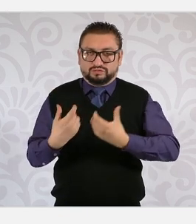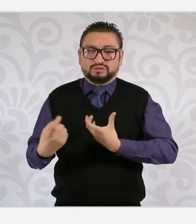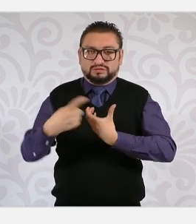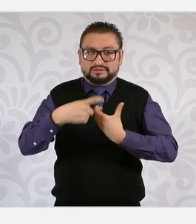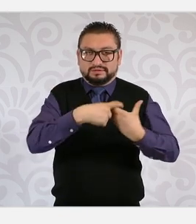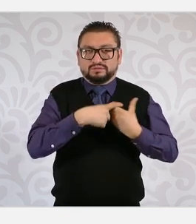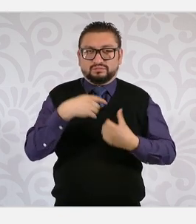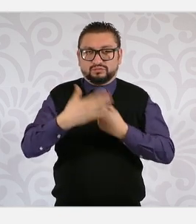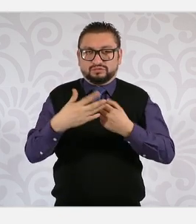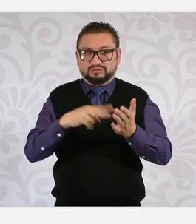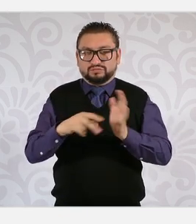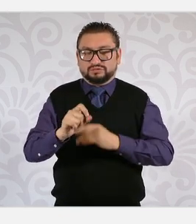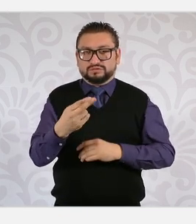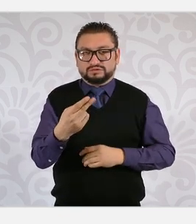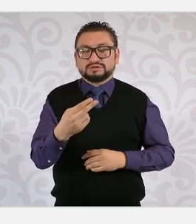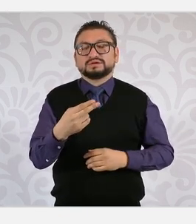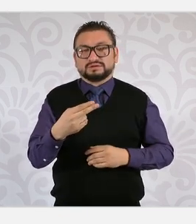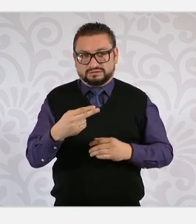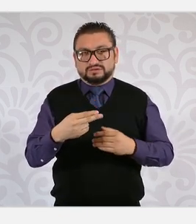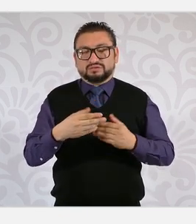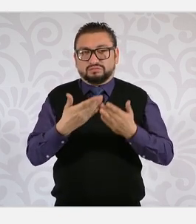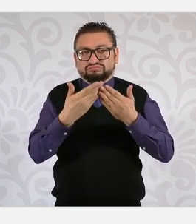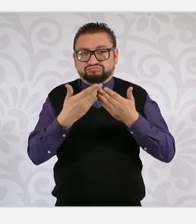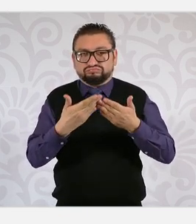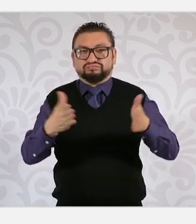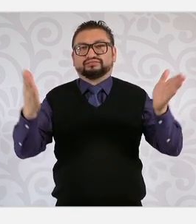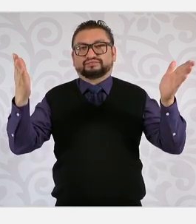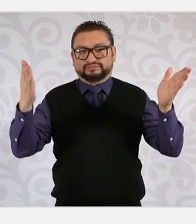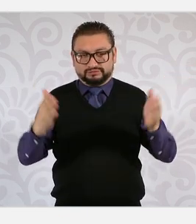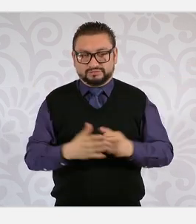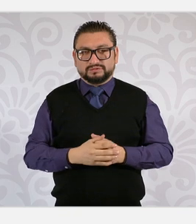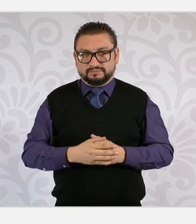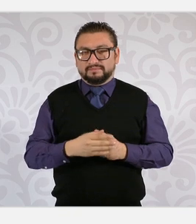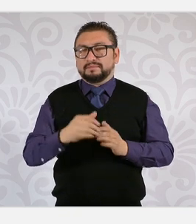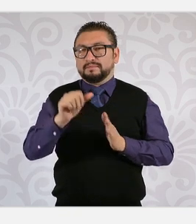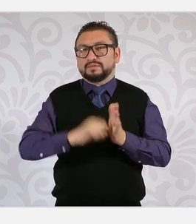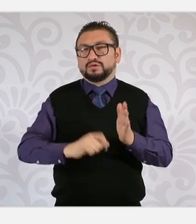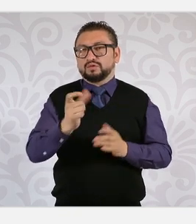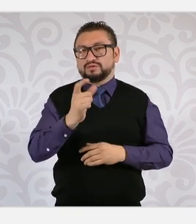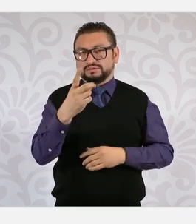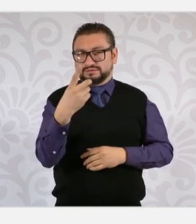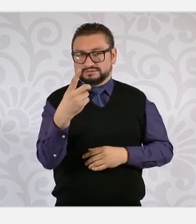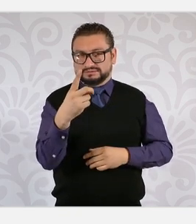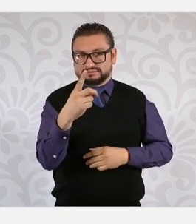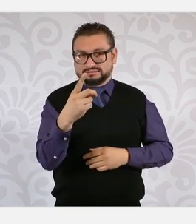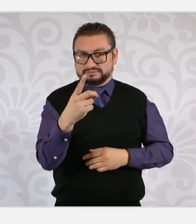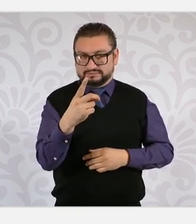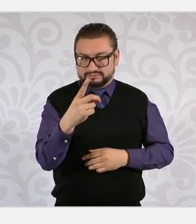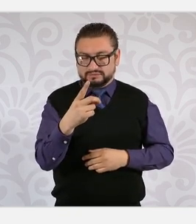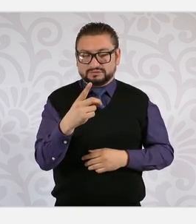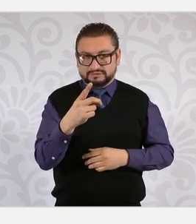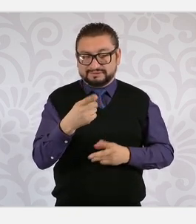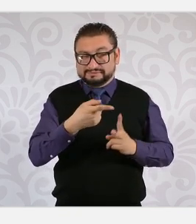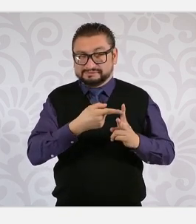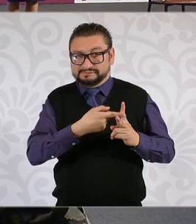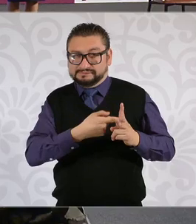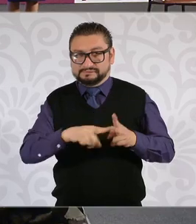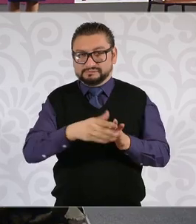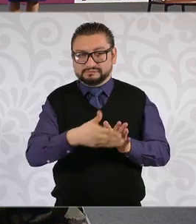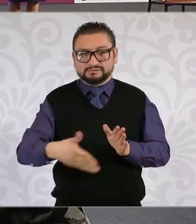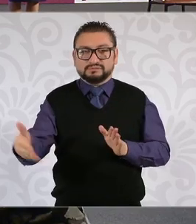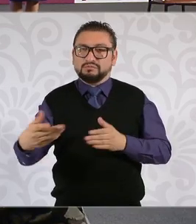año, haciendo una apertura esto en el mes de diciembre y comenzar así la